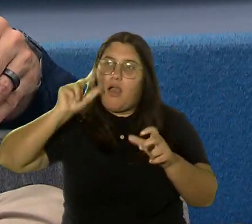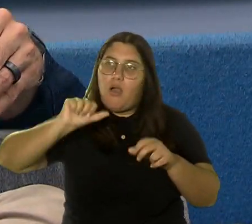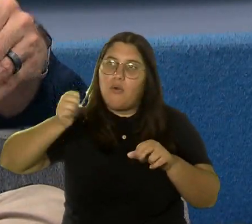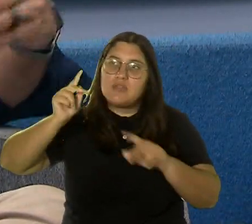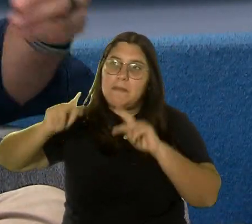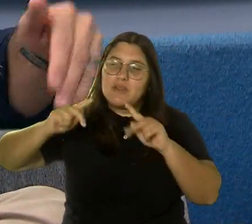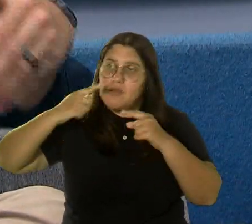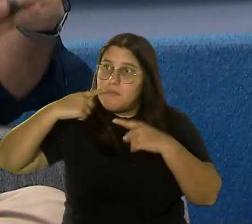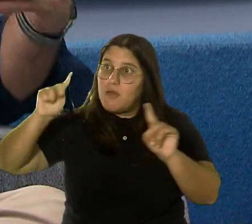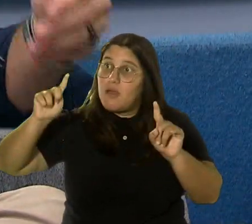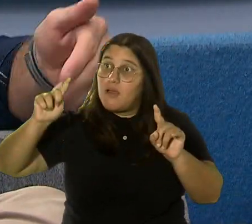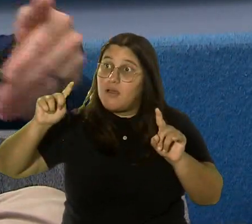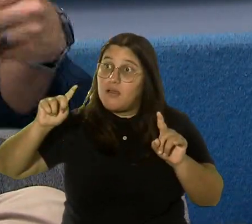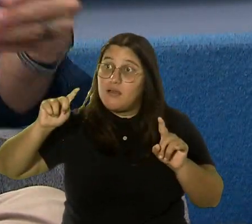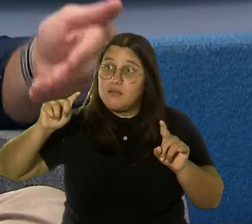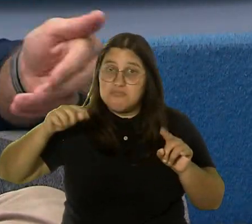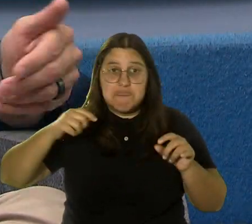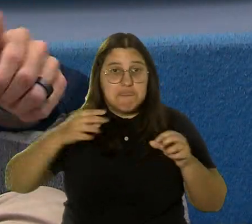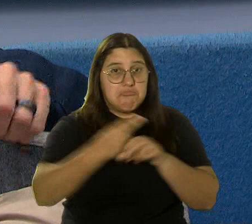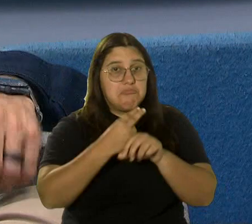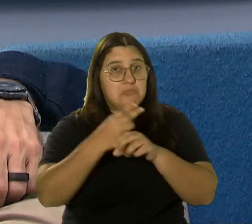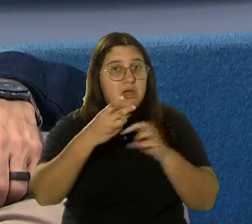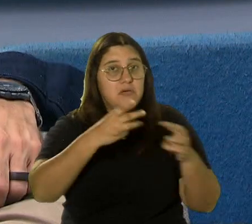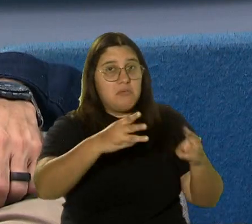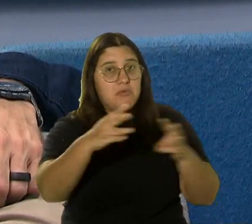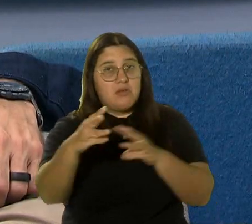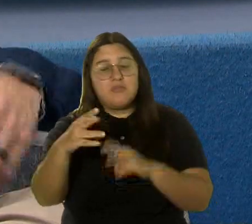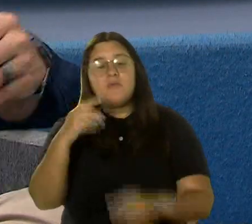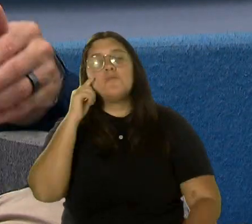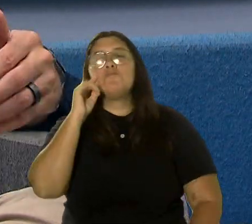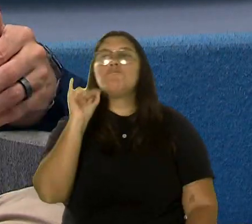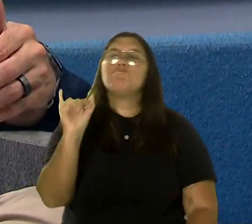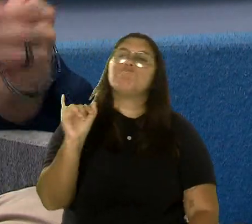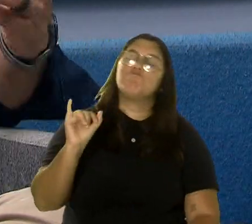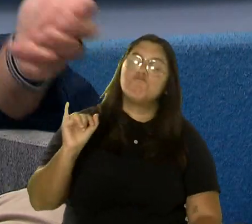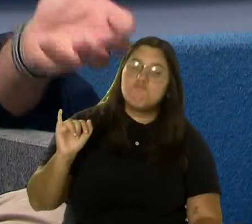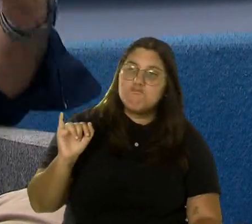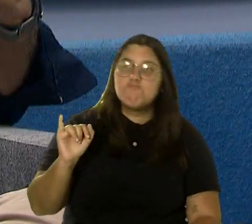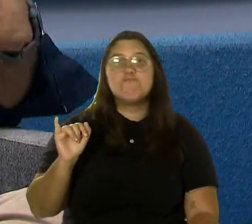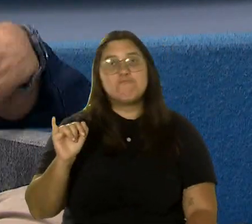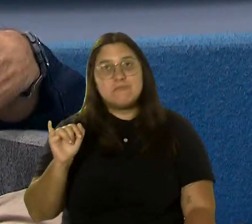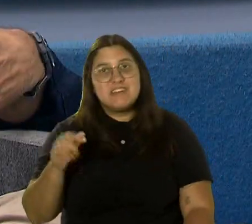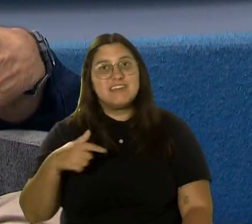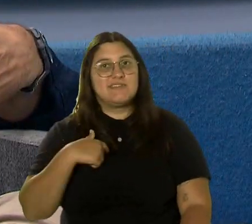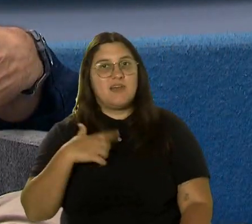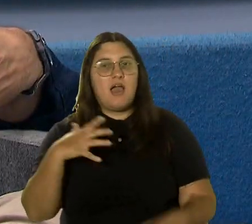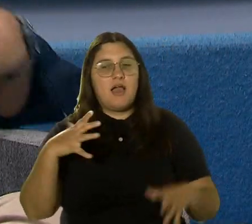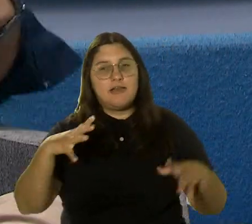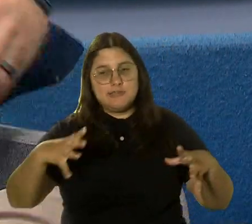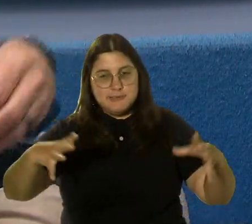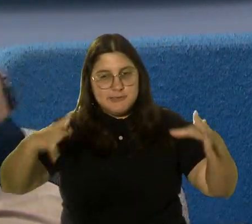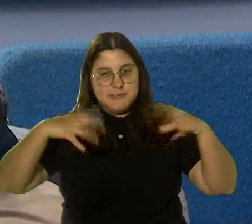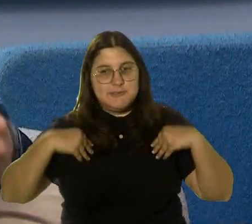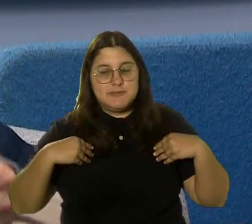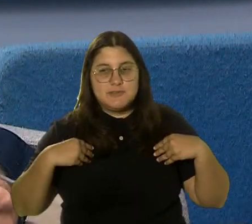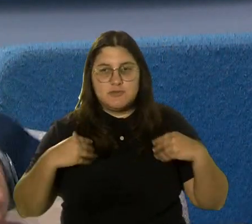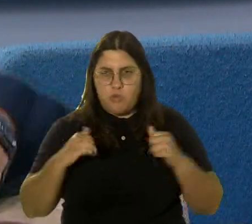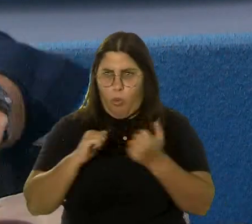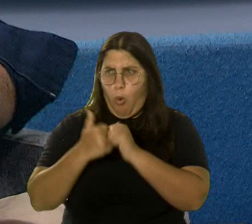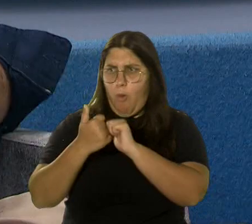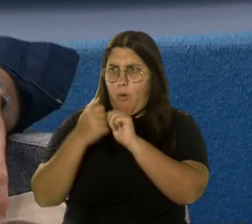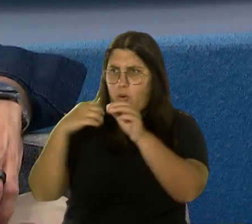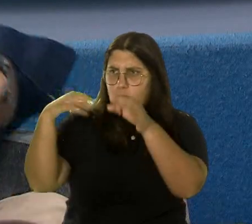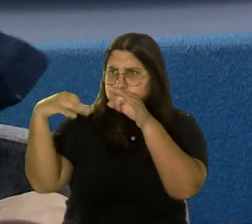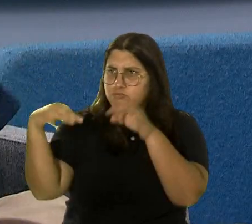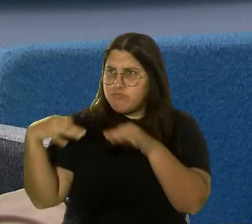utilizado unas metodologías y unas herramientas, y luego tú te empoderas con el conocimiento, te dicen el cómo hacerlo,